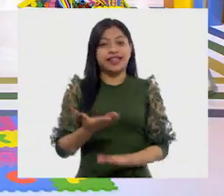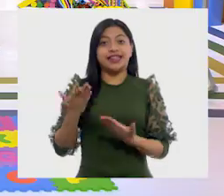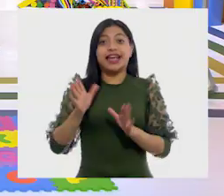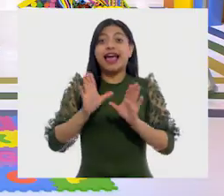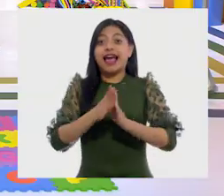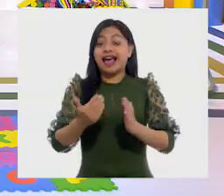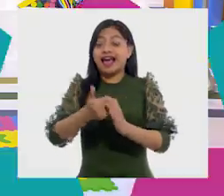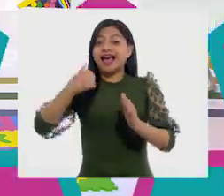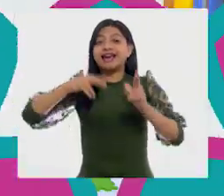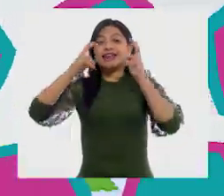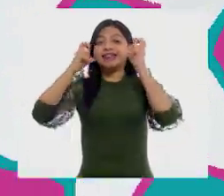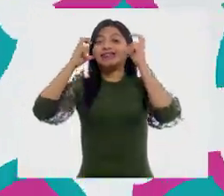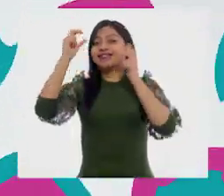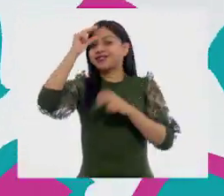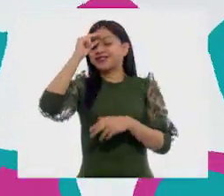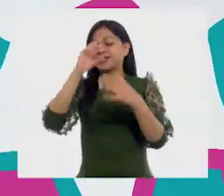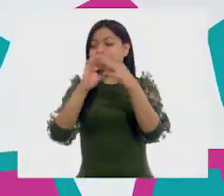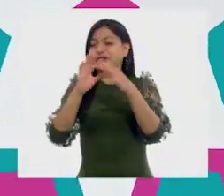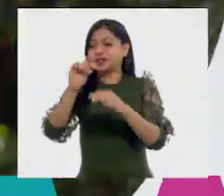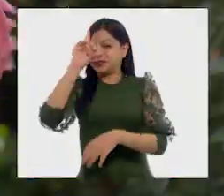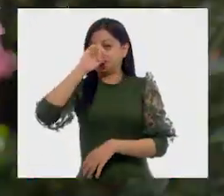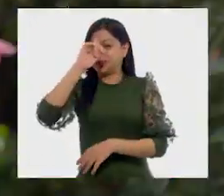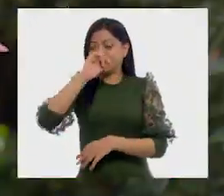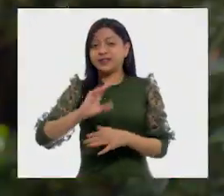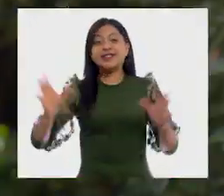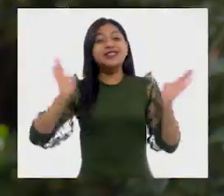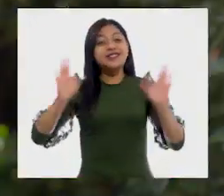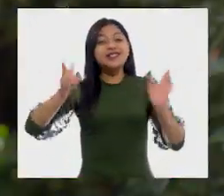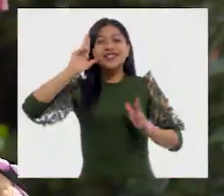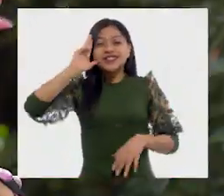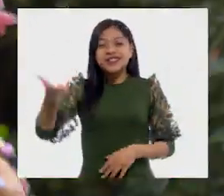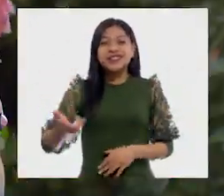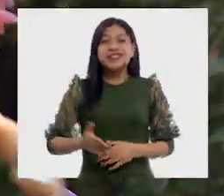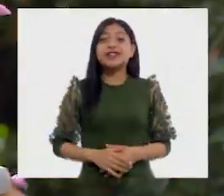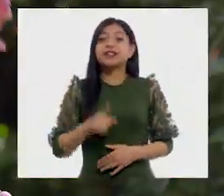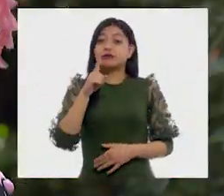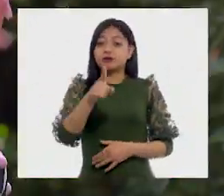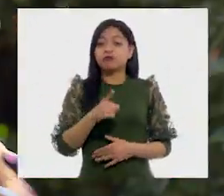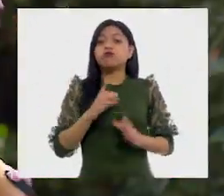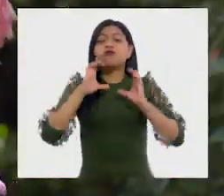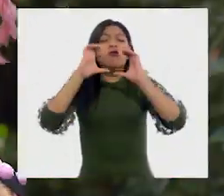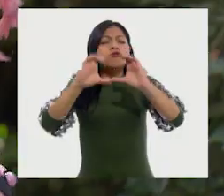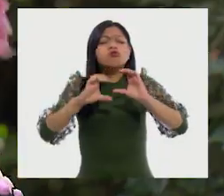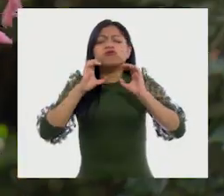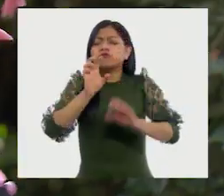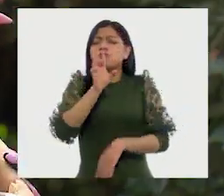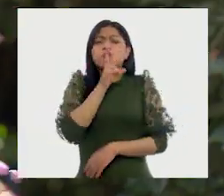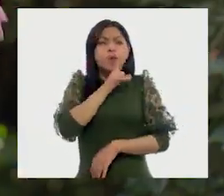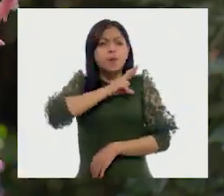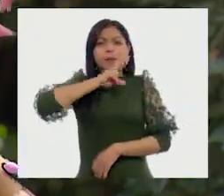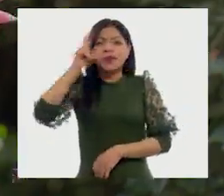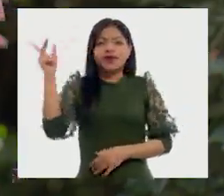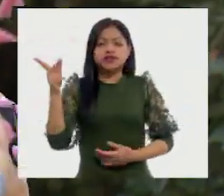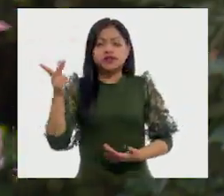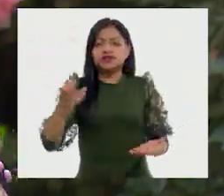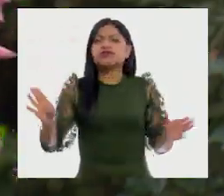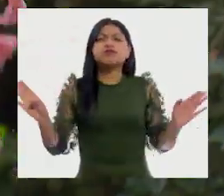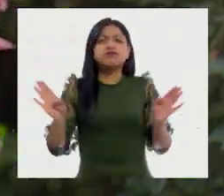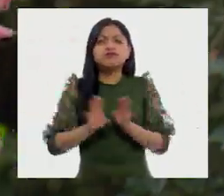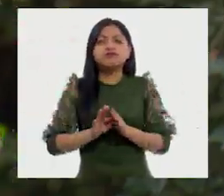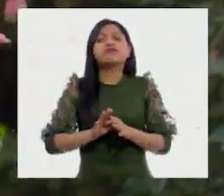que nos va a dar una gran recomendación. ¡Vamos! ¡Hola! La mejor forma de cuidarnos es